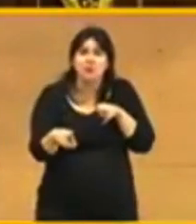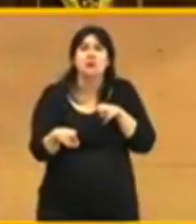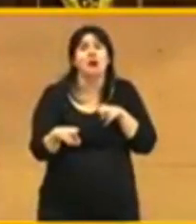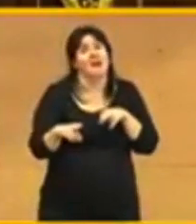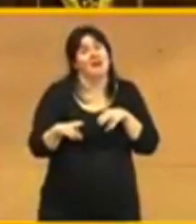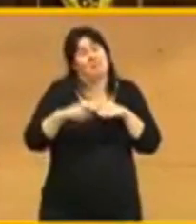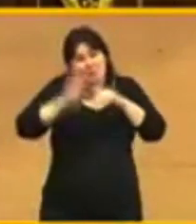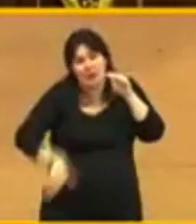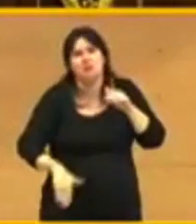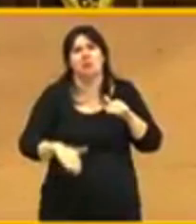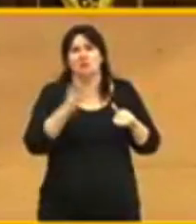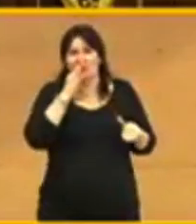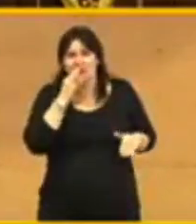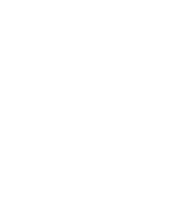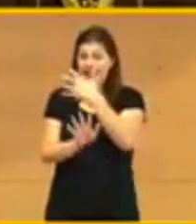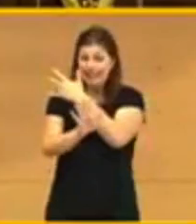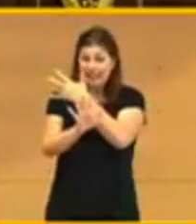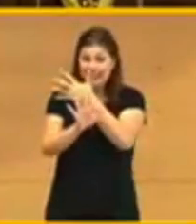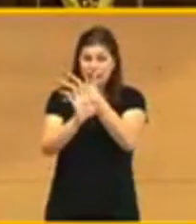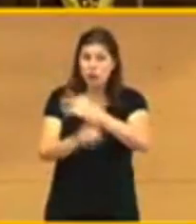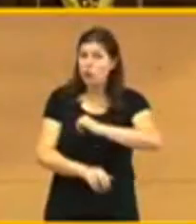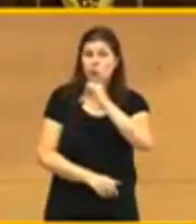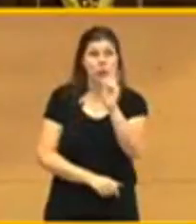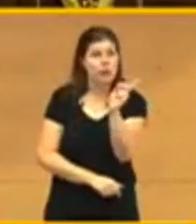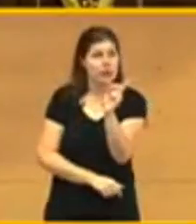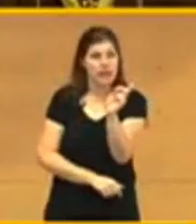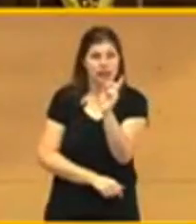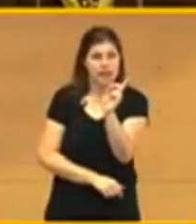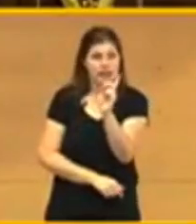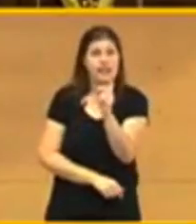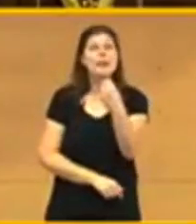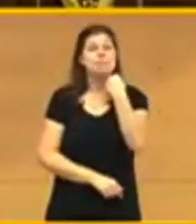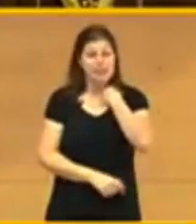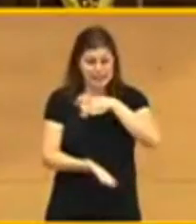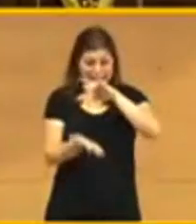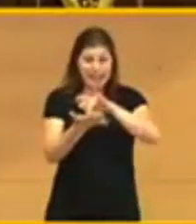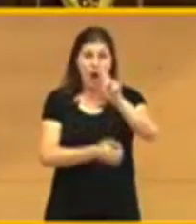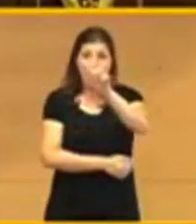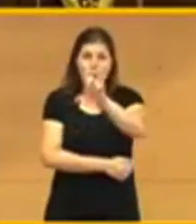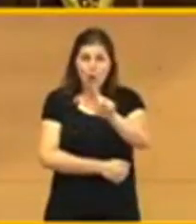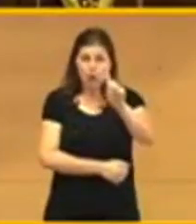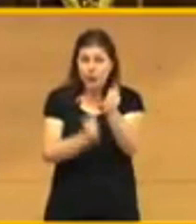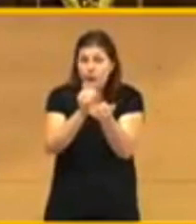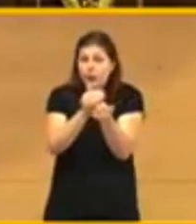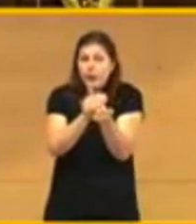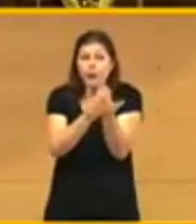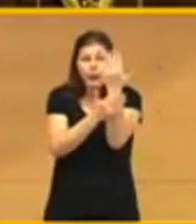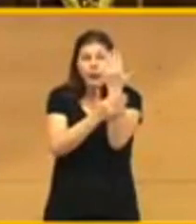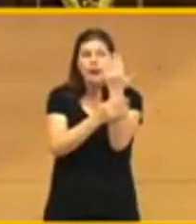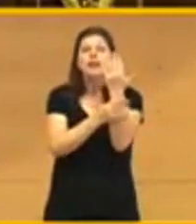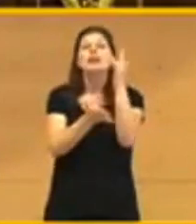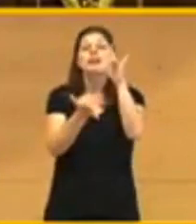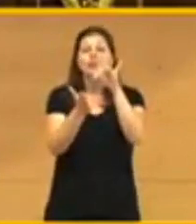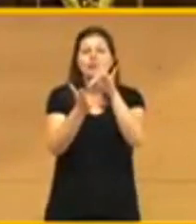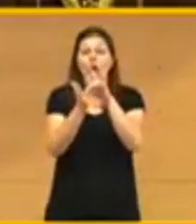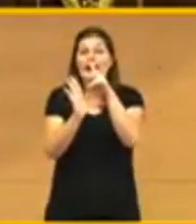la independencia de Cataluña. El mismo día uno y de buena mañana cambiaron sus reglas de juego de forma